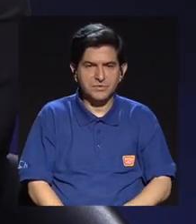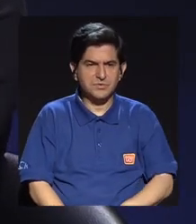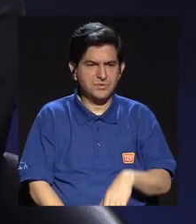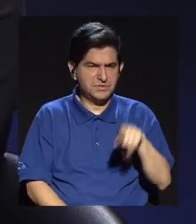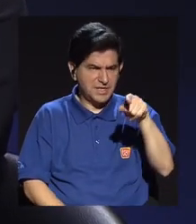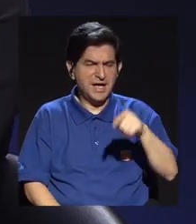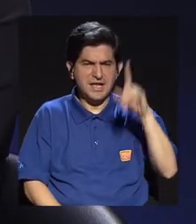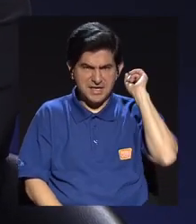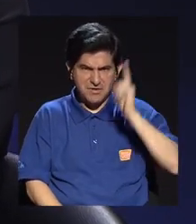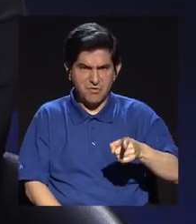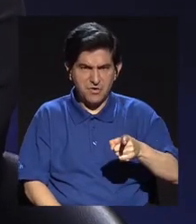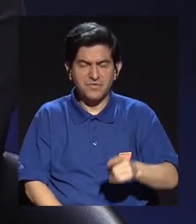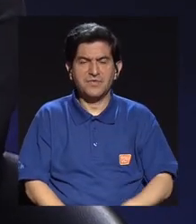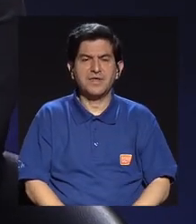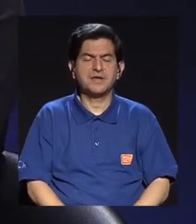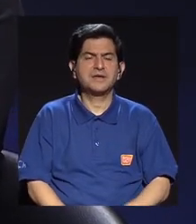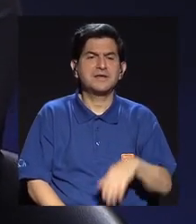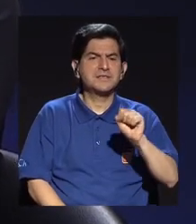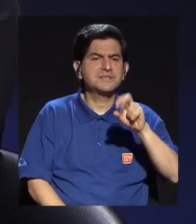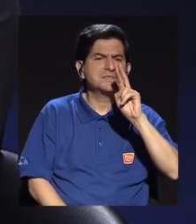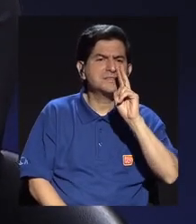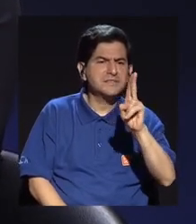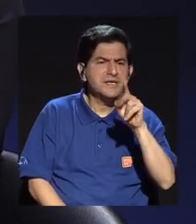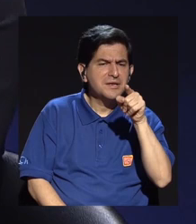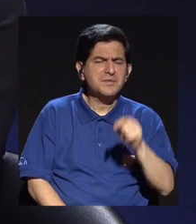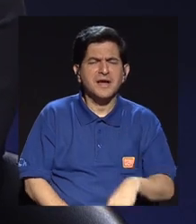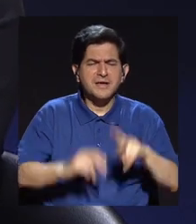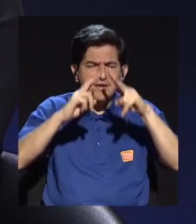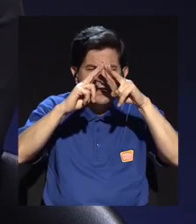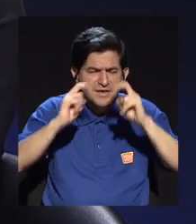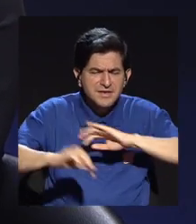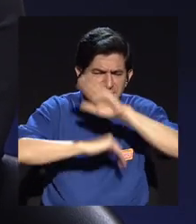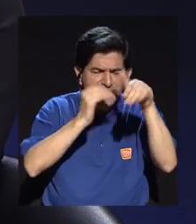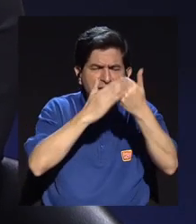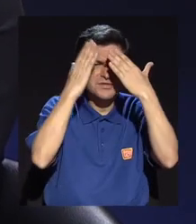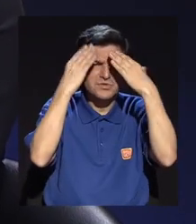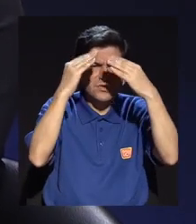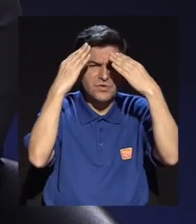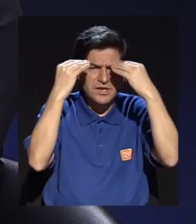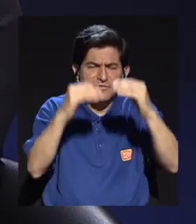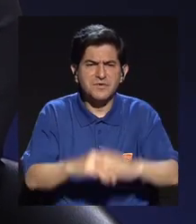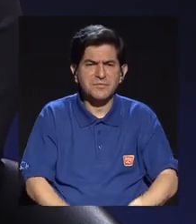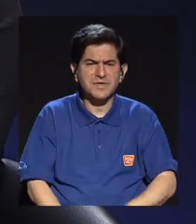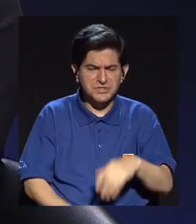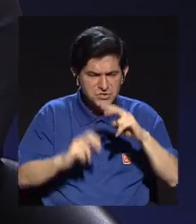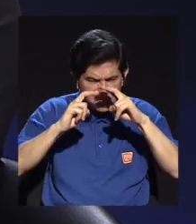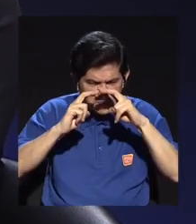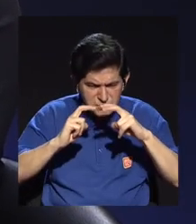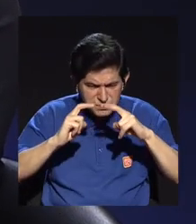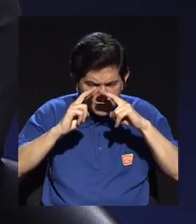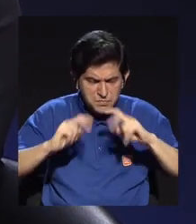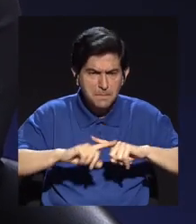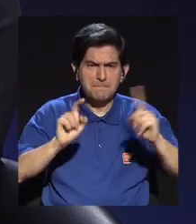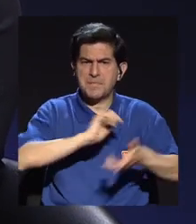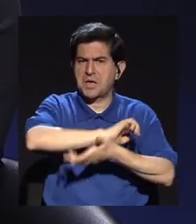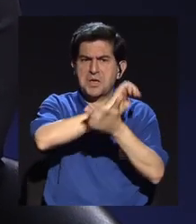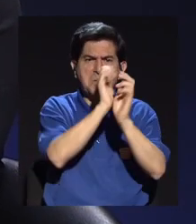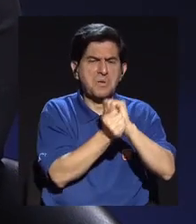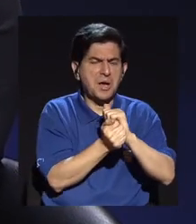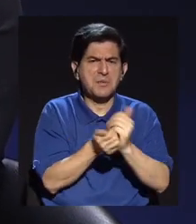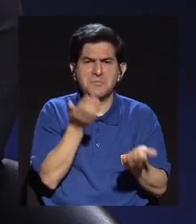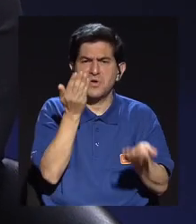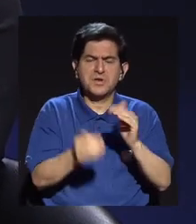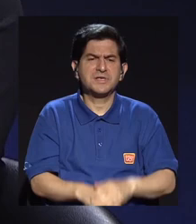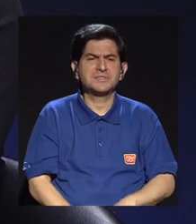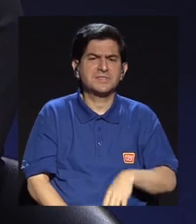instrucción y yo debo ser muy claro, Silvia ha revisado con lupa todos los reportajes que yo he escrito, pero nunca le ha cambiado más que un